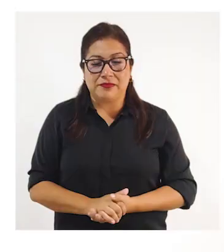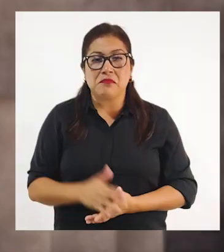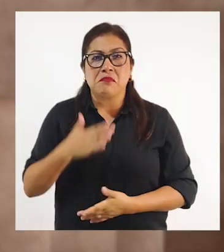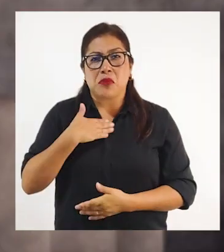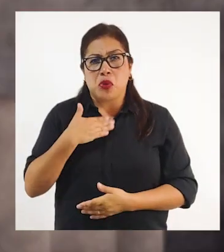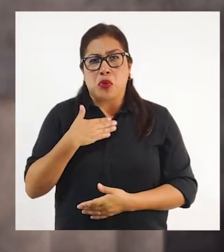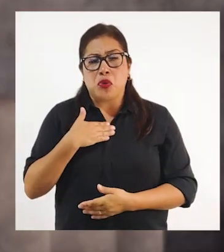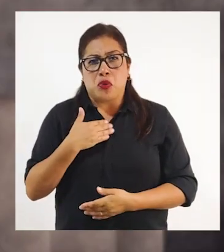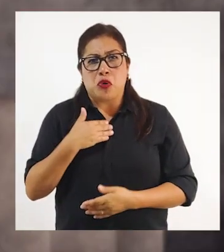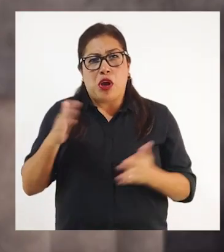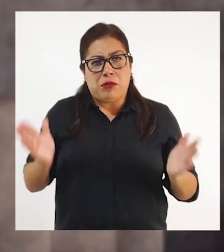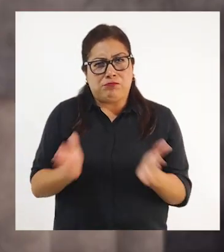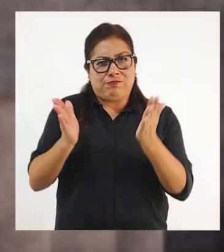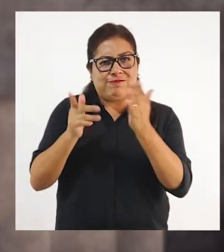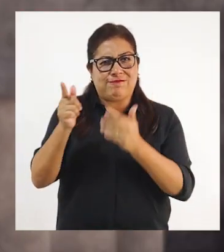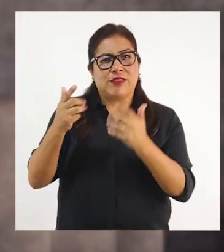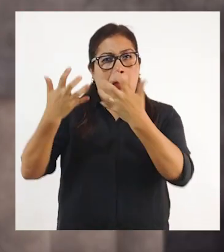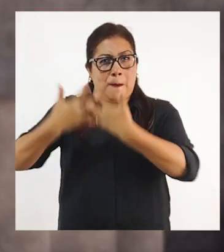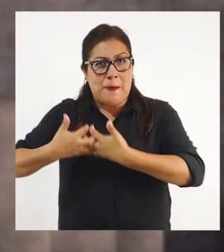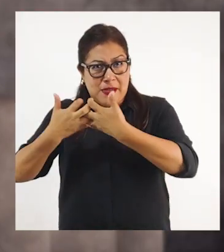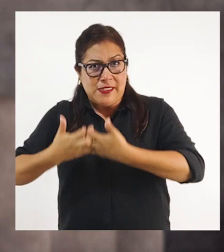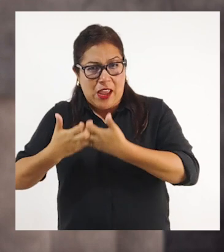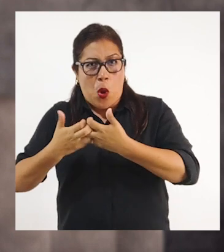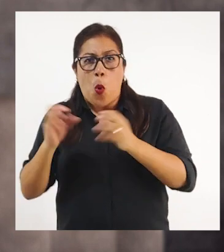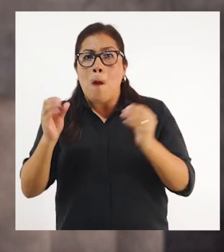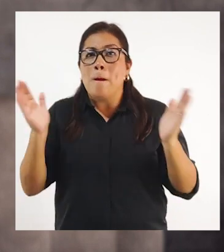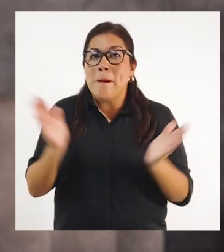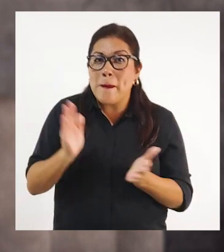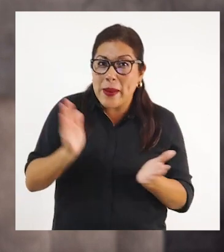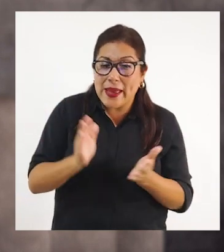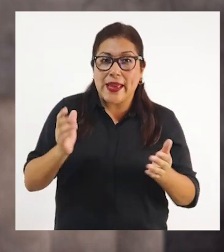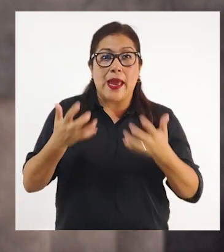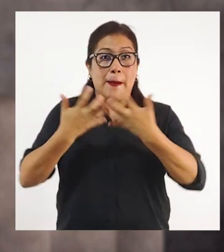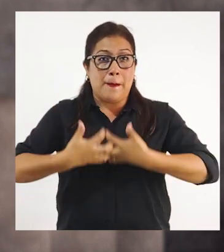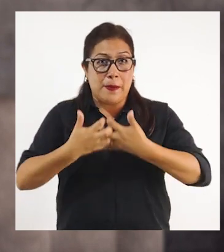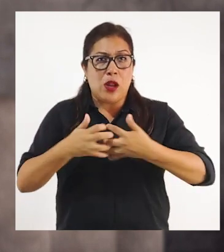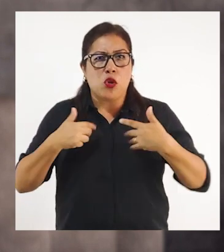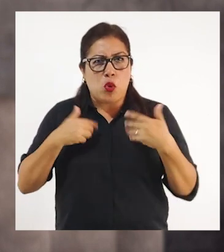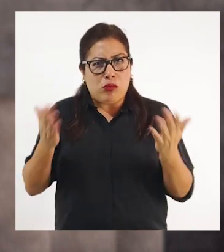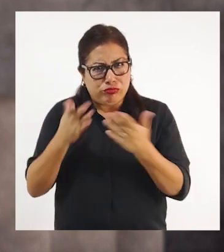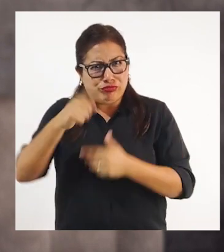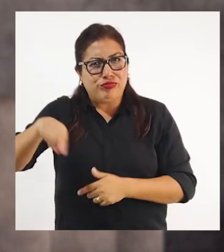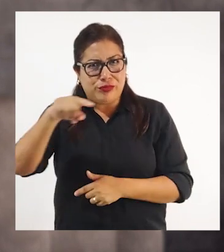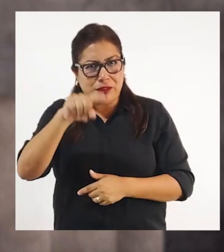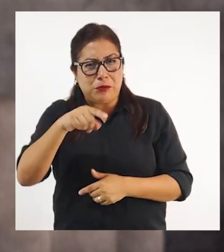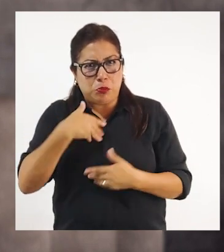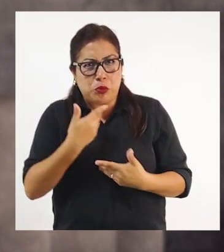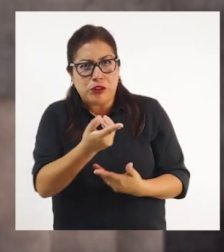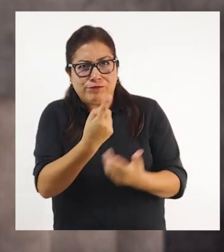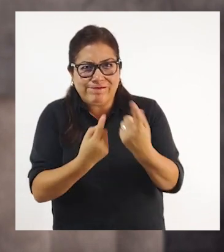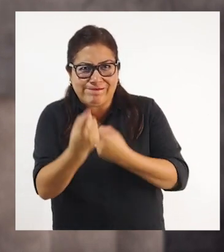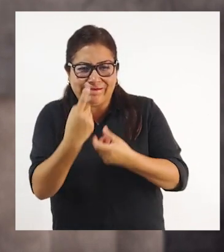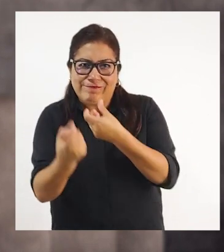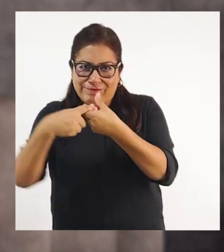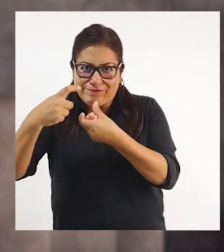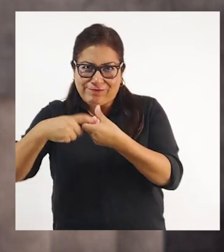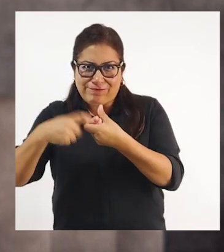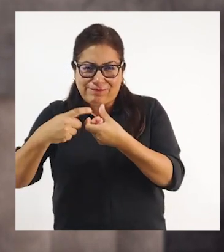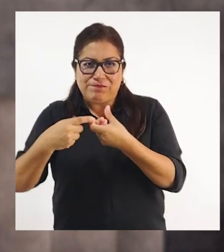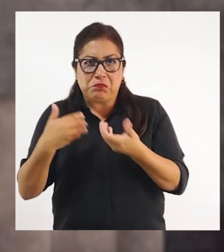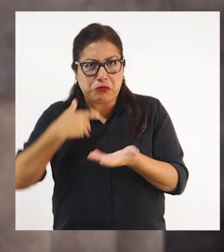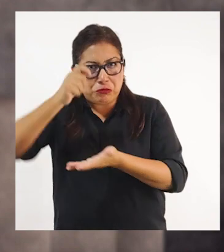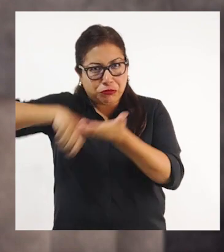Yo les diría a los empresarios o microempresarios que se animen a contratar a estos jóvenes